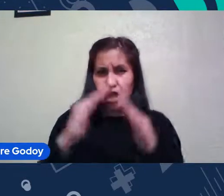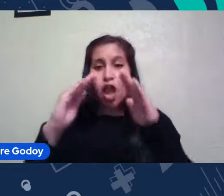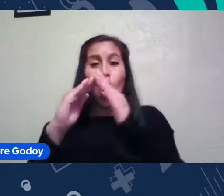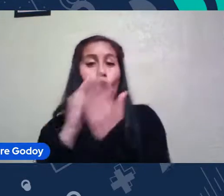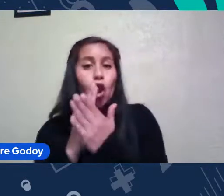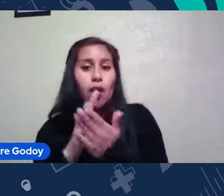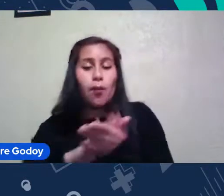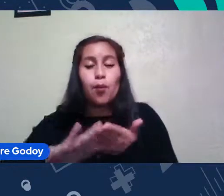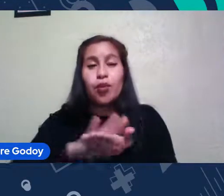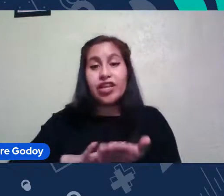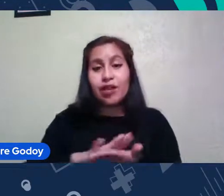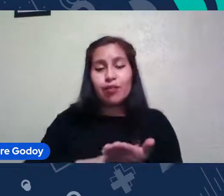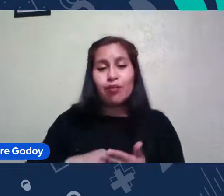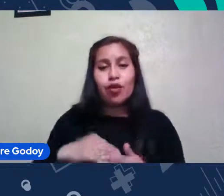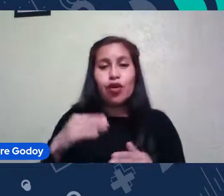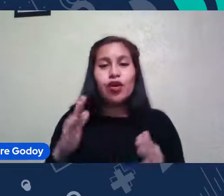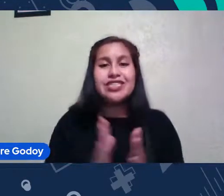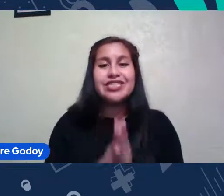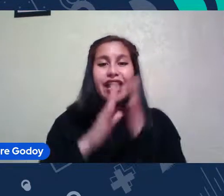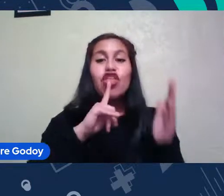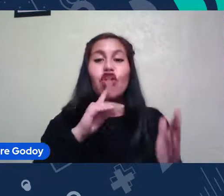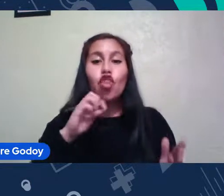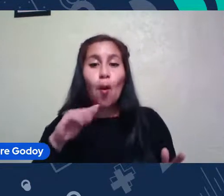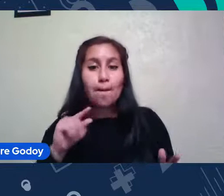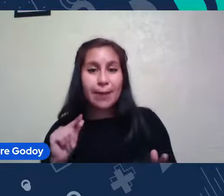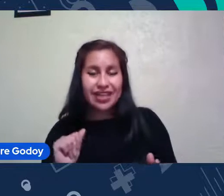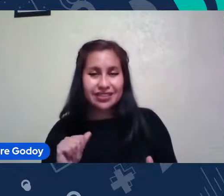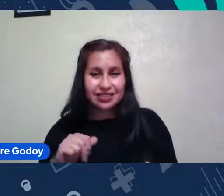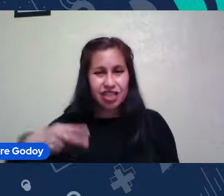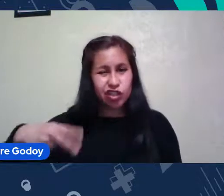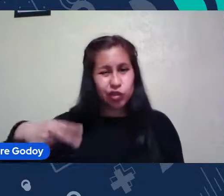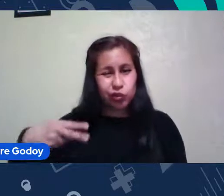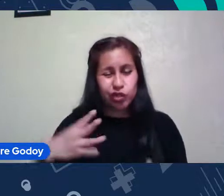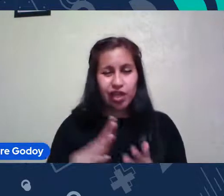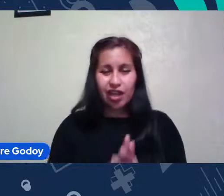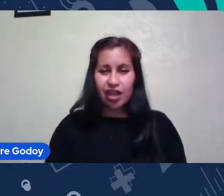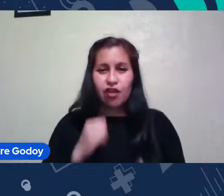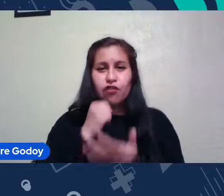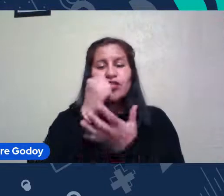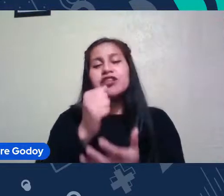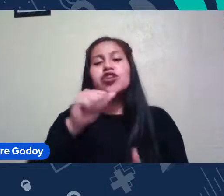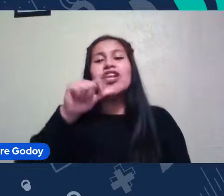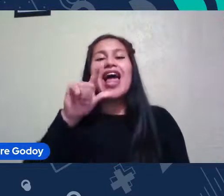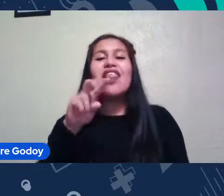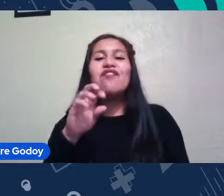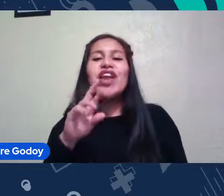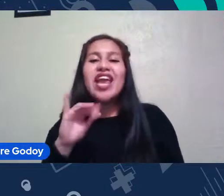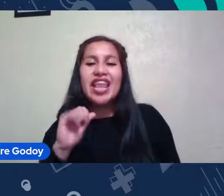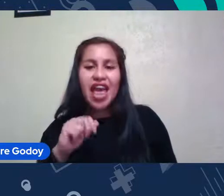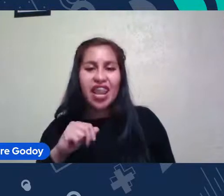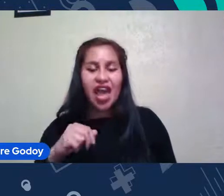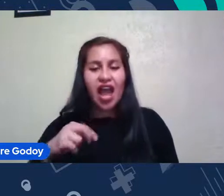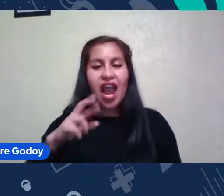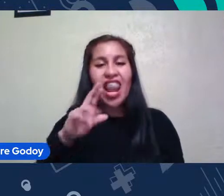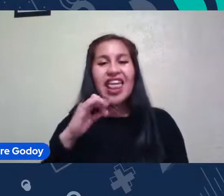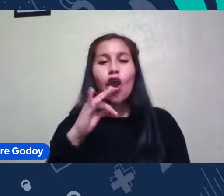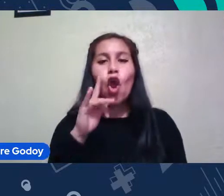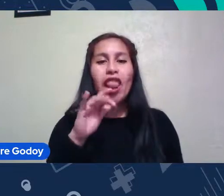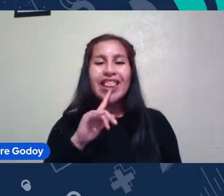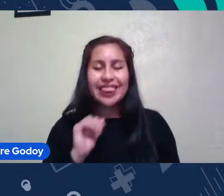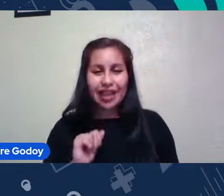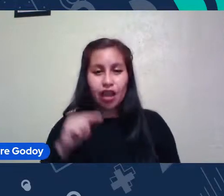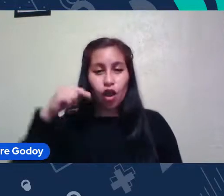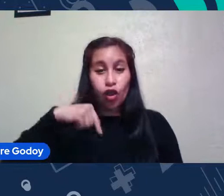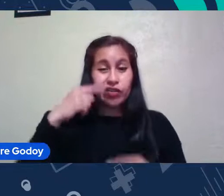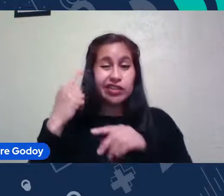Colegio Santo Tomás de Ñuñoa y el Colegio Fundación Institucional Beriana de Recoleta. Bueno, hoy día vamos a hablar sobre